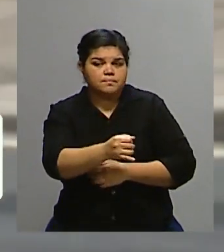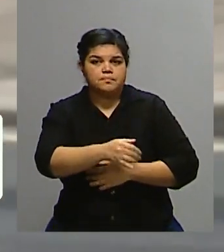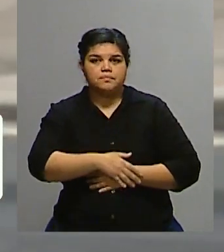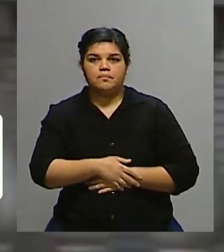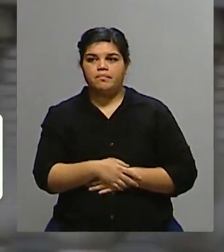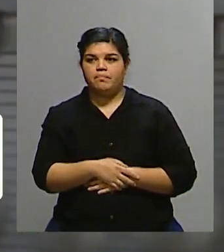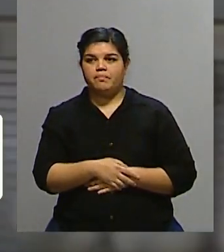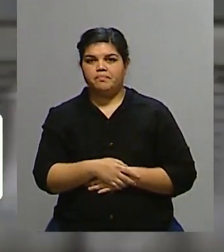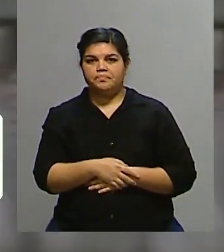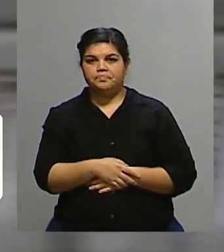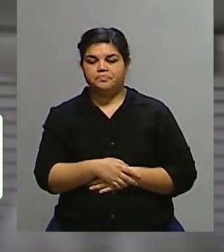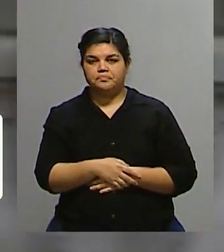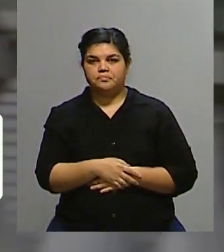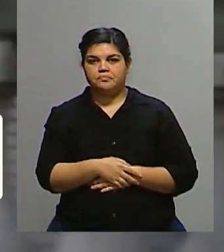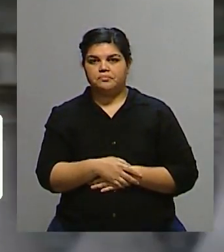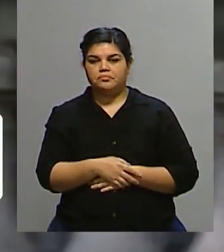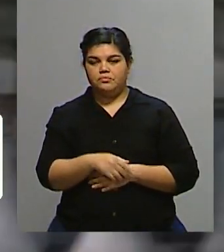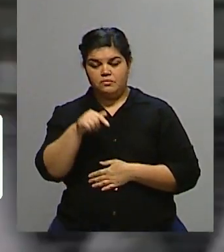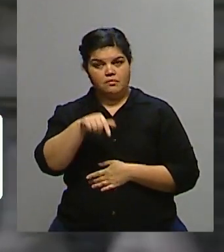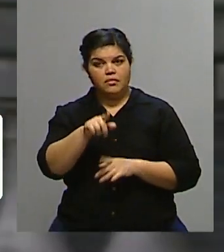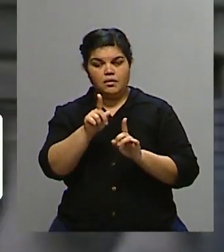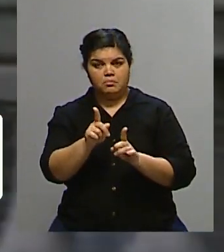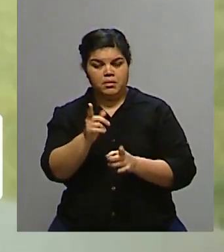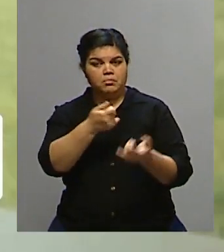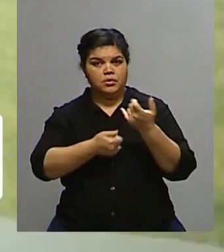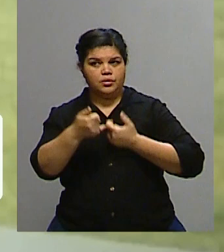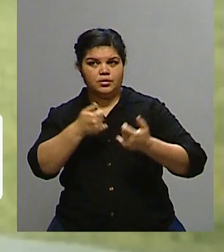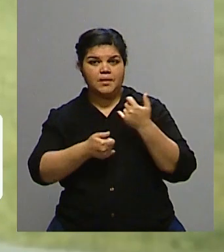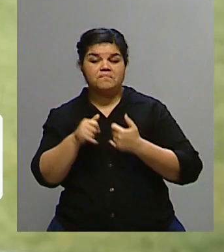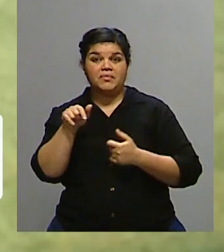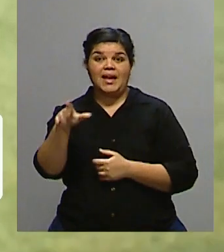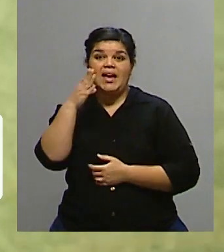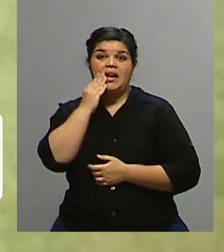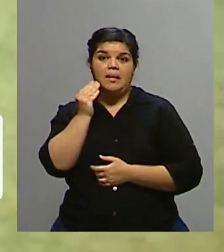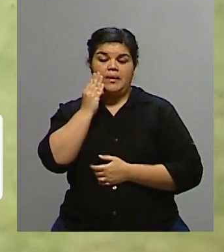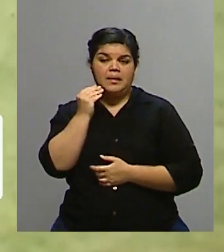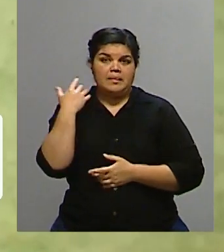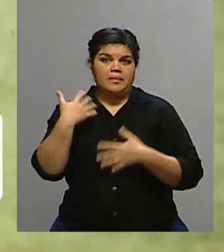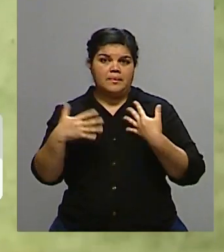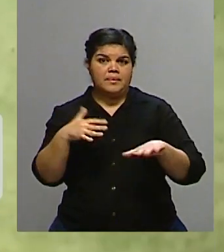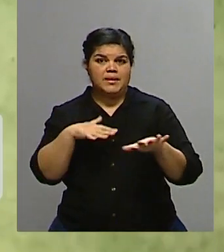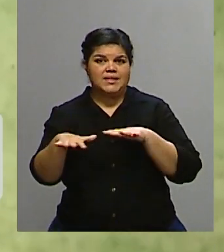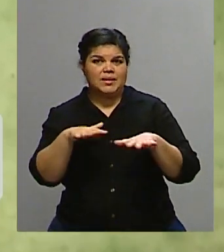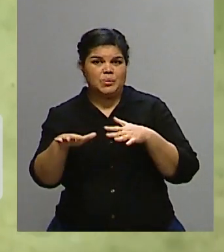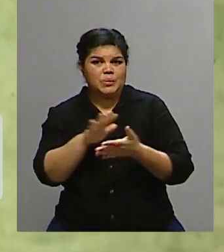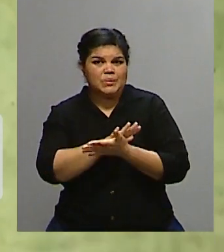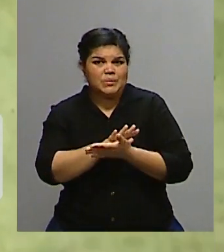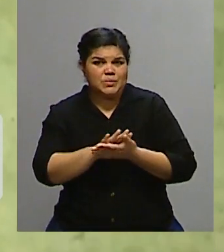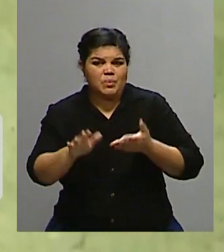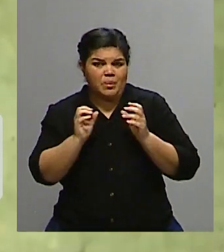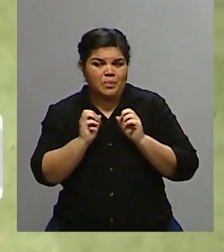Andrea, en este sentido, realmente a Gran Bretaña se le abre todo un nuevo escenario porque no solamente